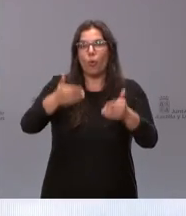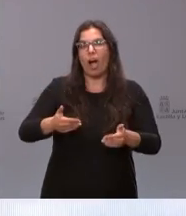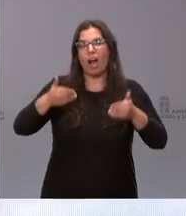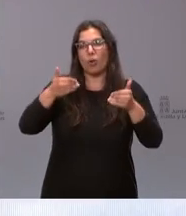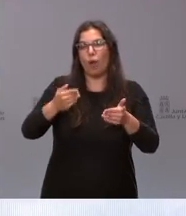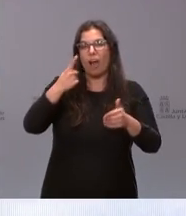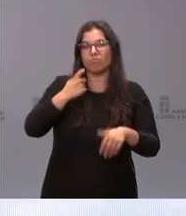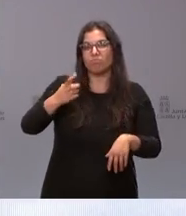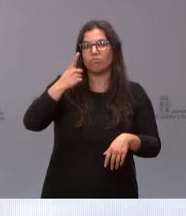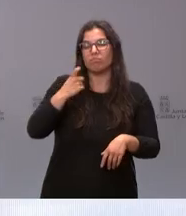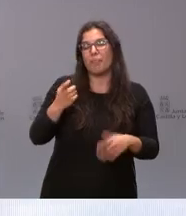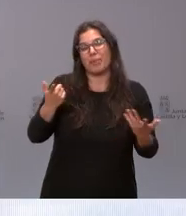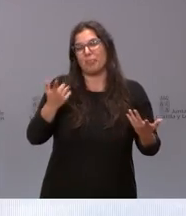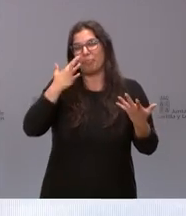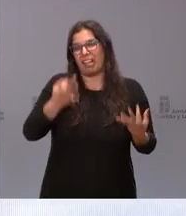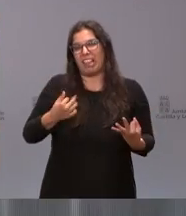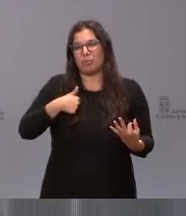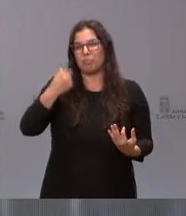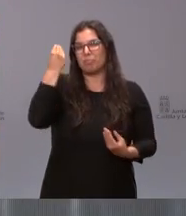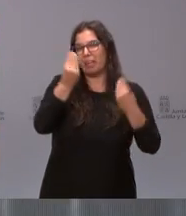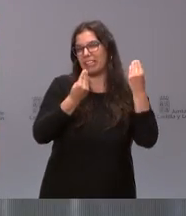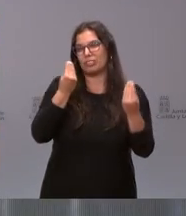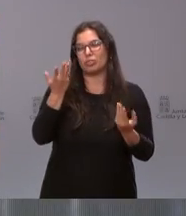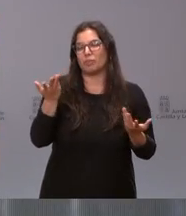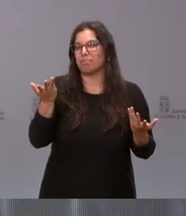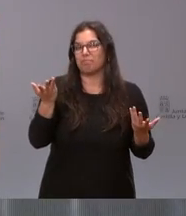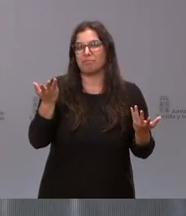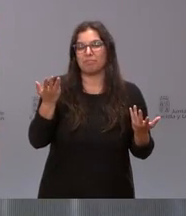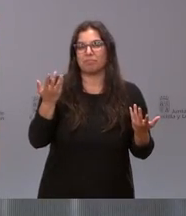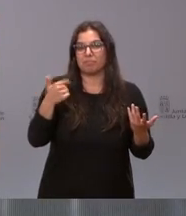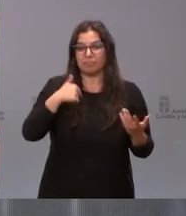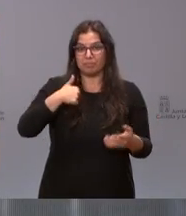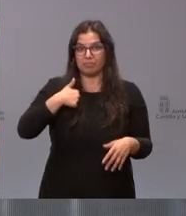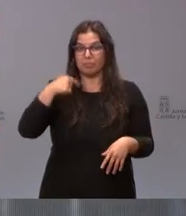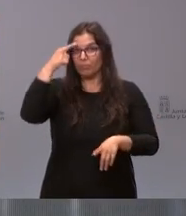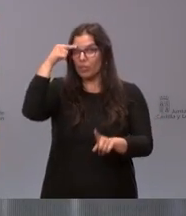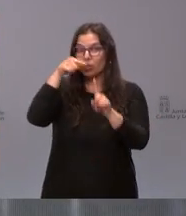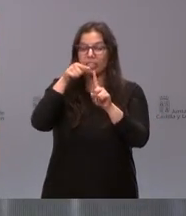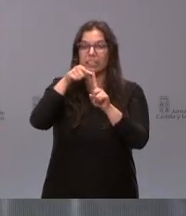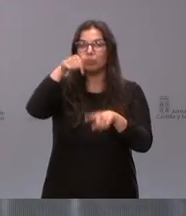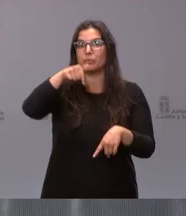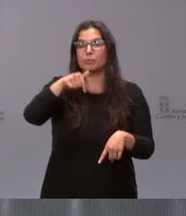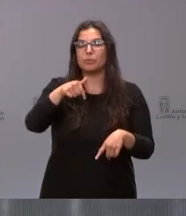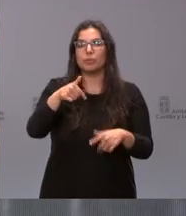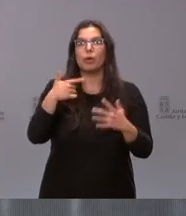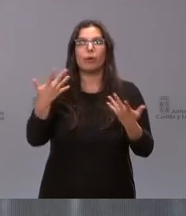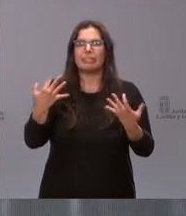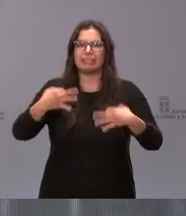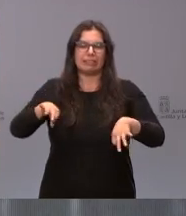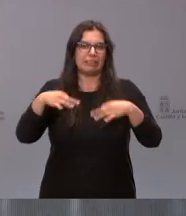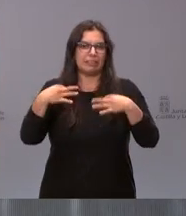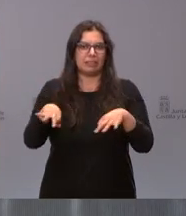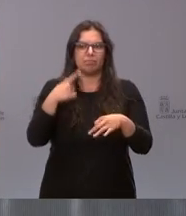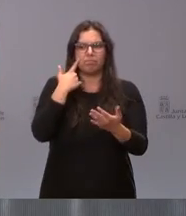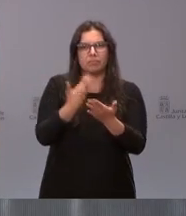uso pero hombre yo creo que mi intención aquí es simplemente mostrar que la